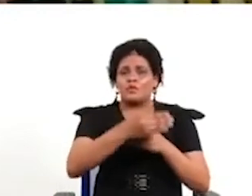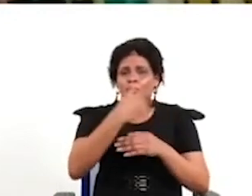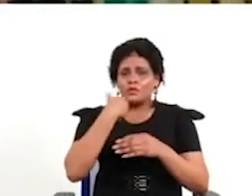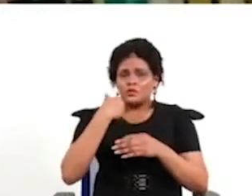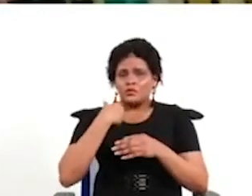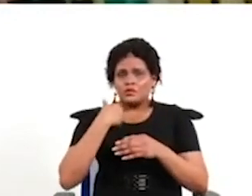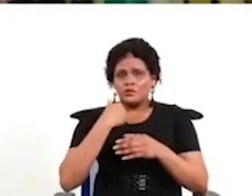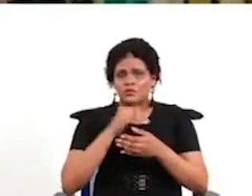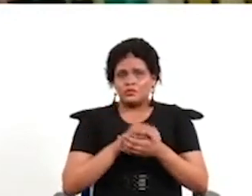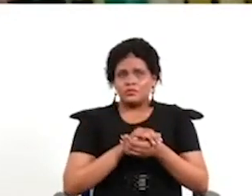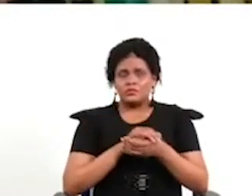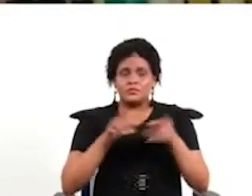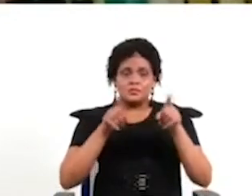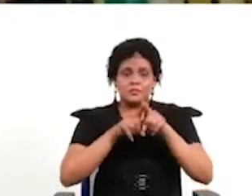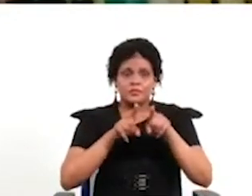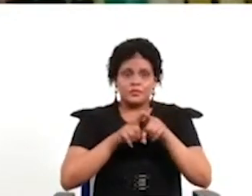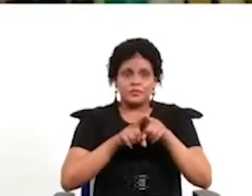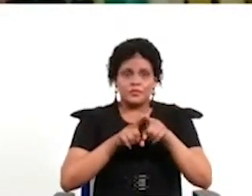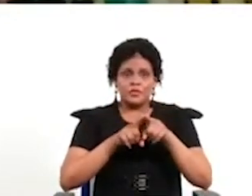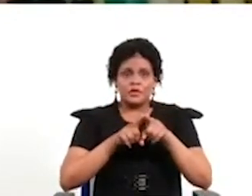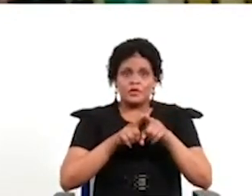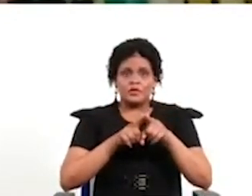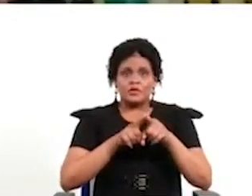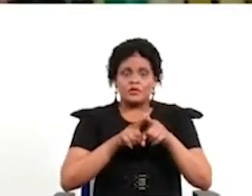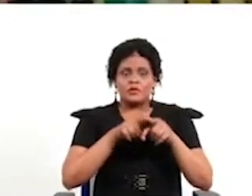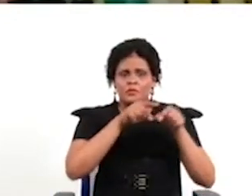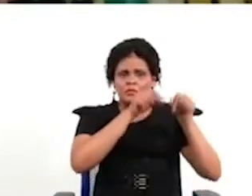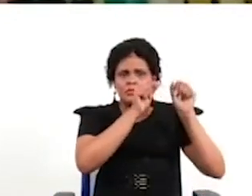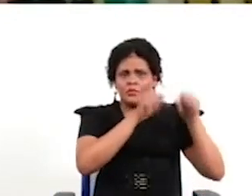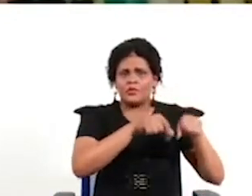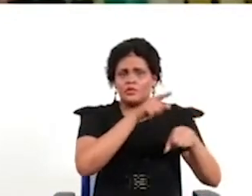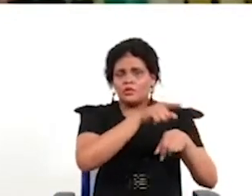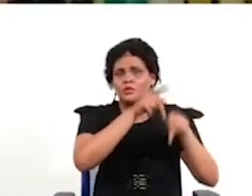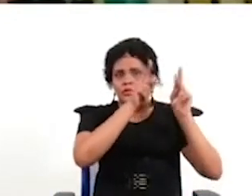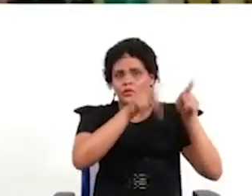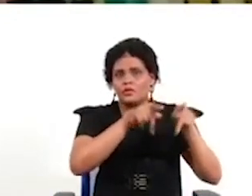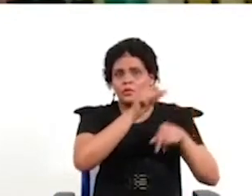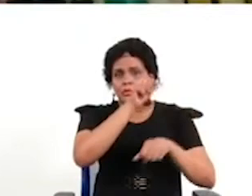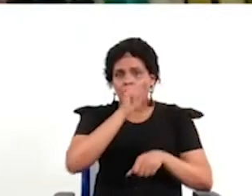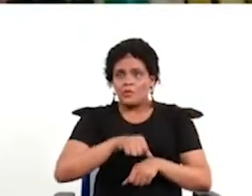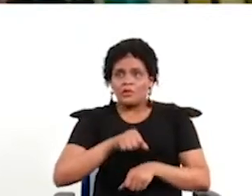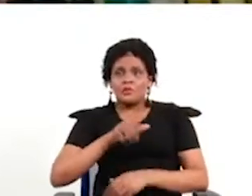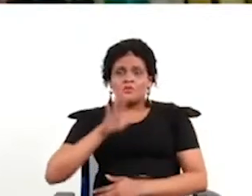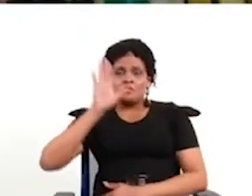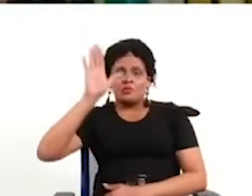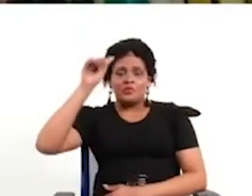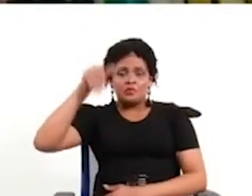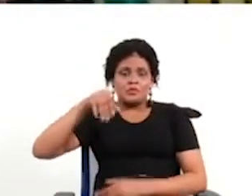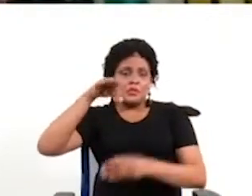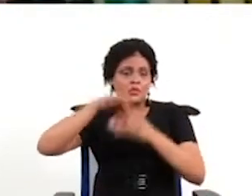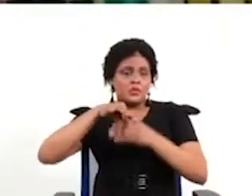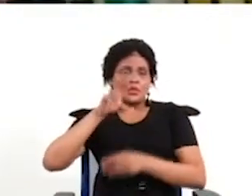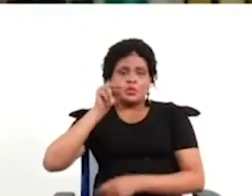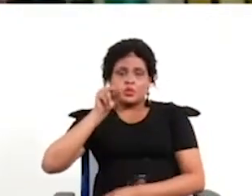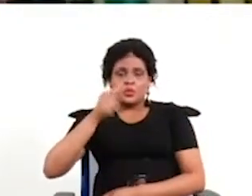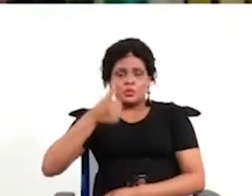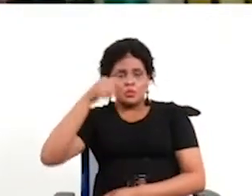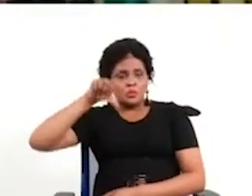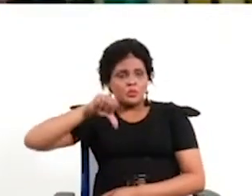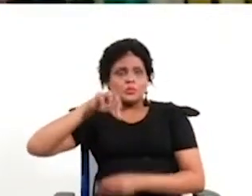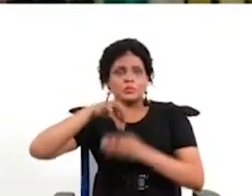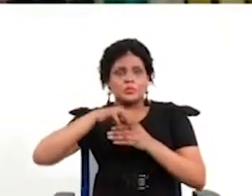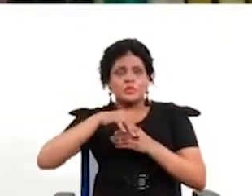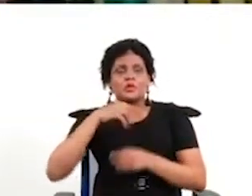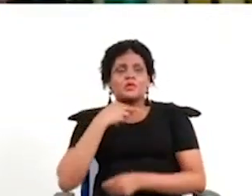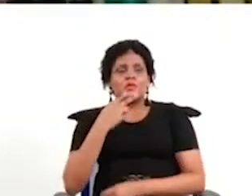estilo de Irlanda que permita a la ciudadanía votar a favor o en contra de artículos concretos que también